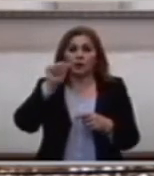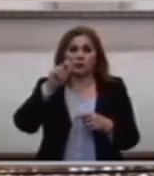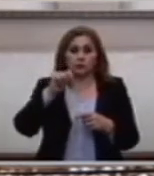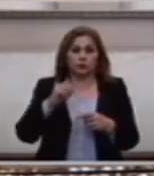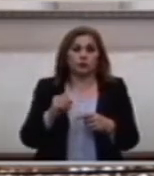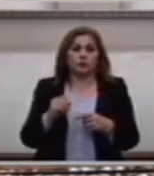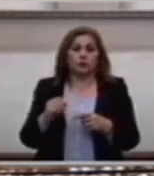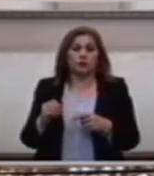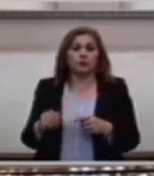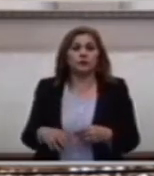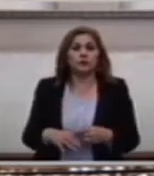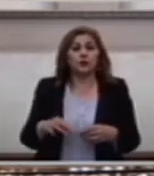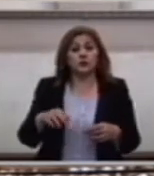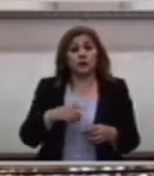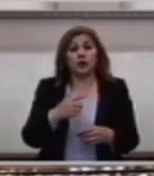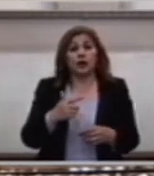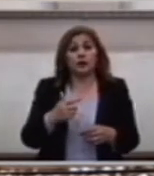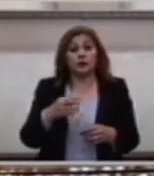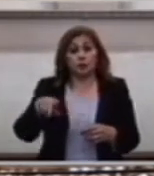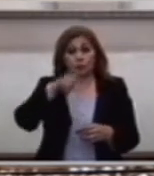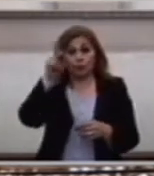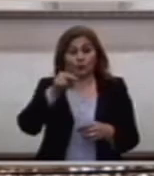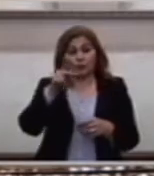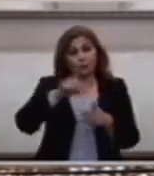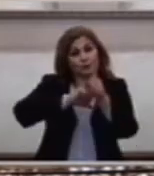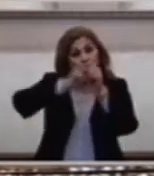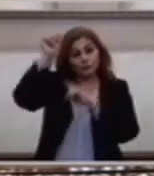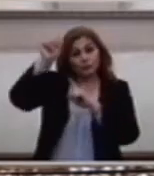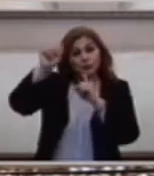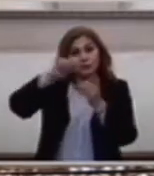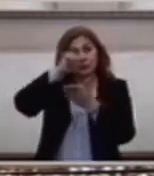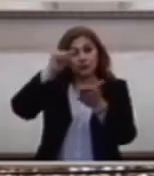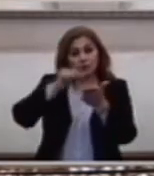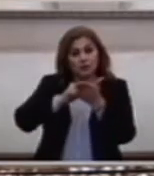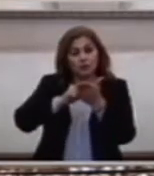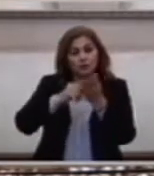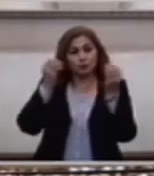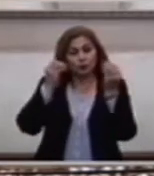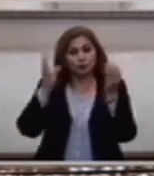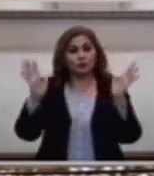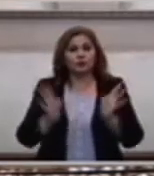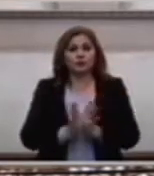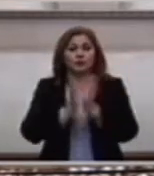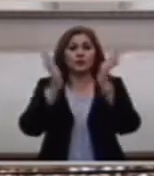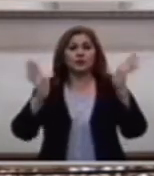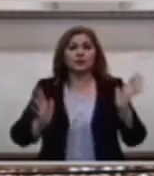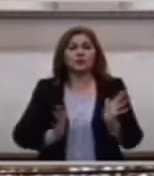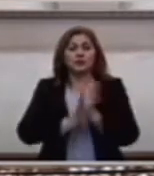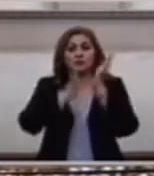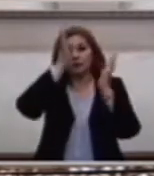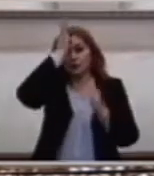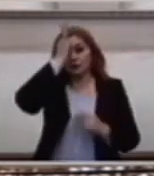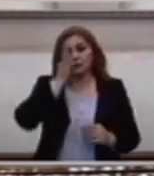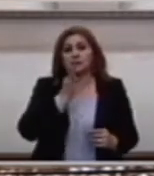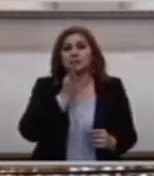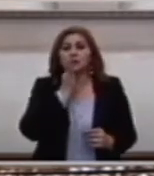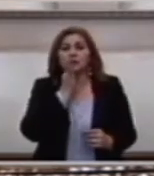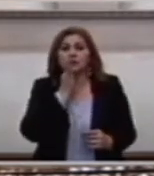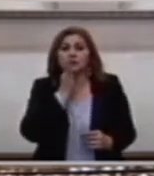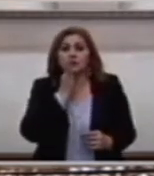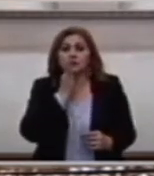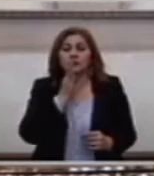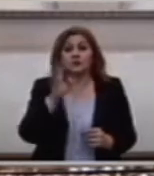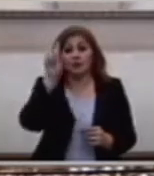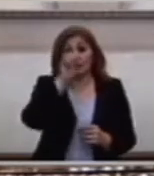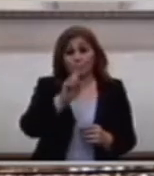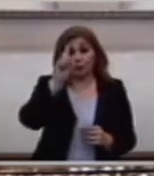mi pueblo Muchos de ellos Participaron en la misa Y me dicen Que cada